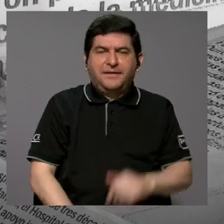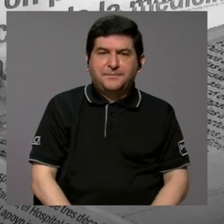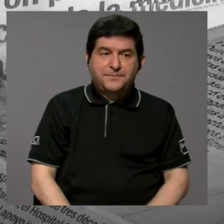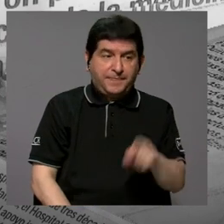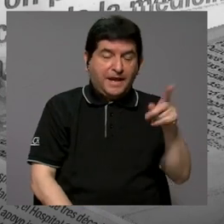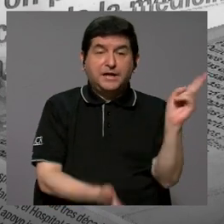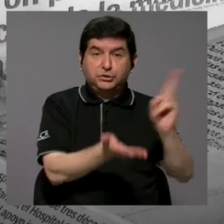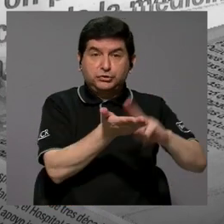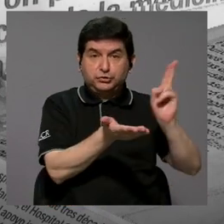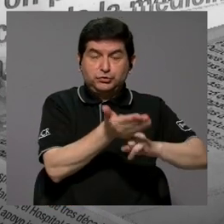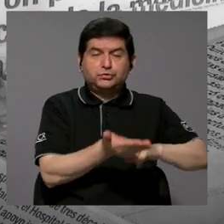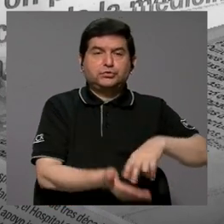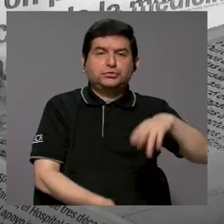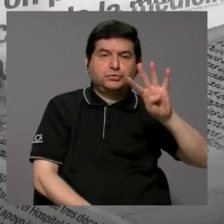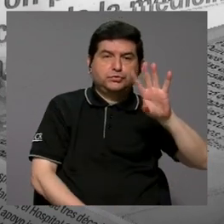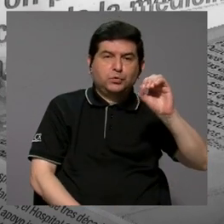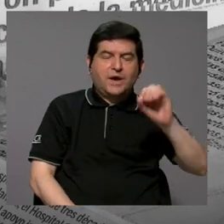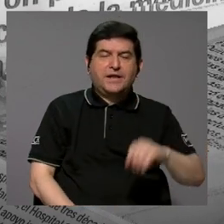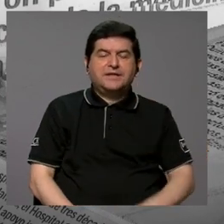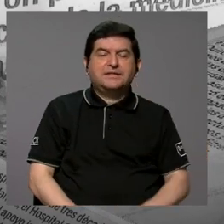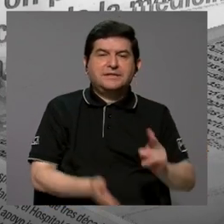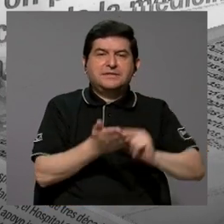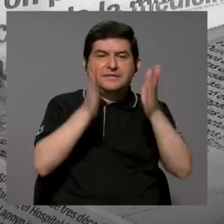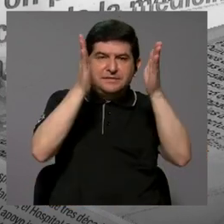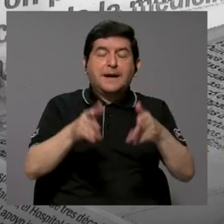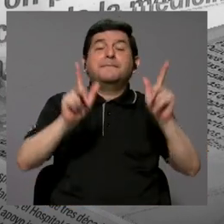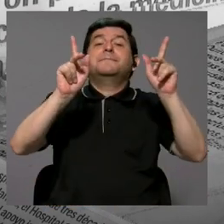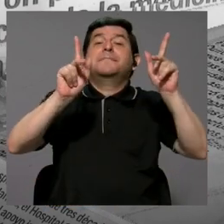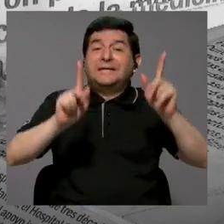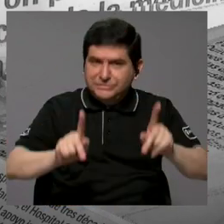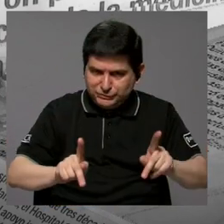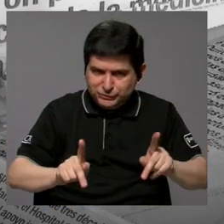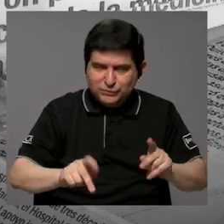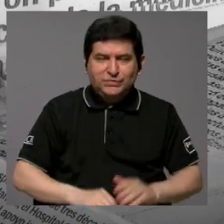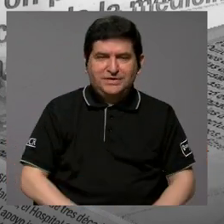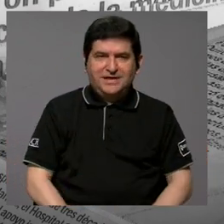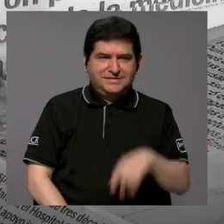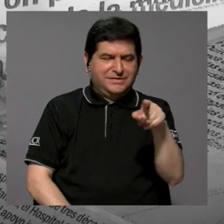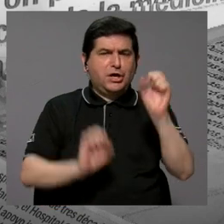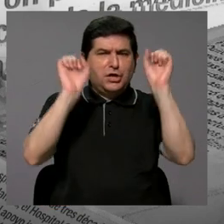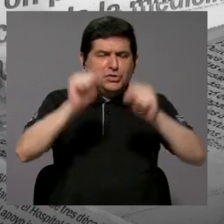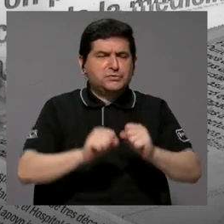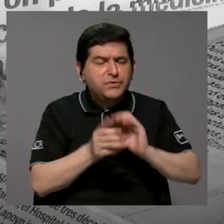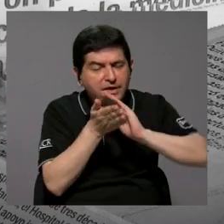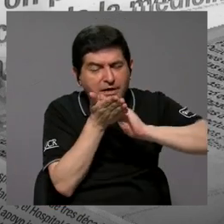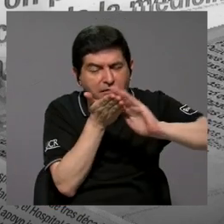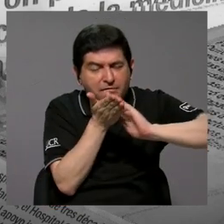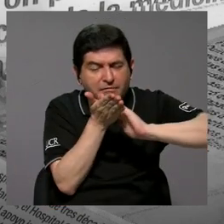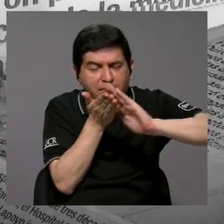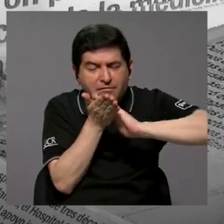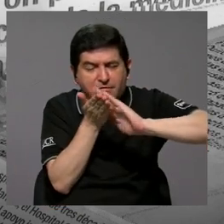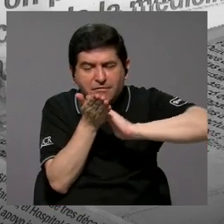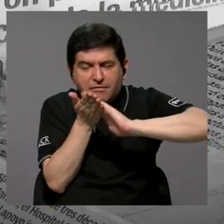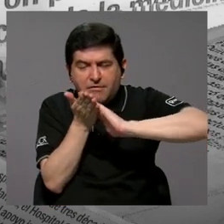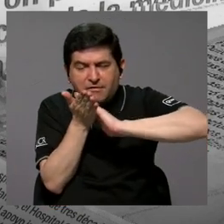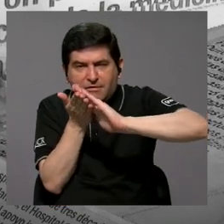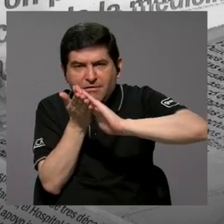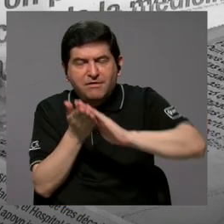Ellos contrataron a 40 contratistas, personas, ¿para qué? Para que ellos pudieran afinar justamente